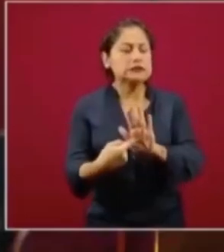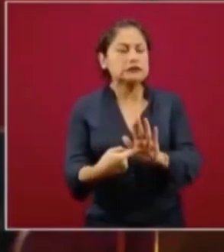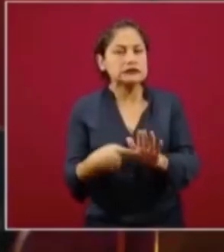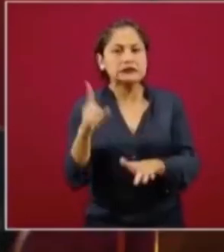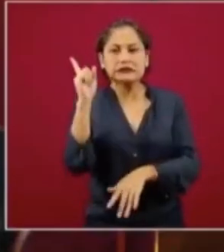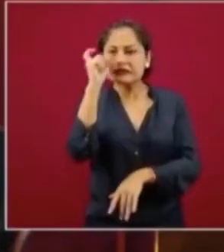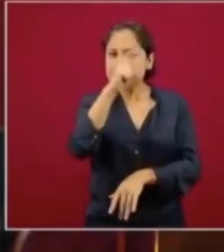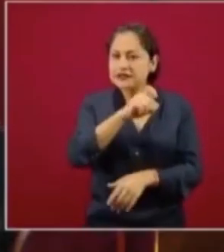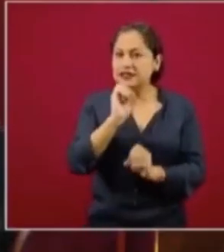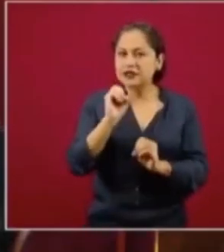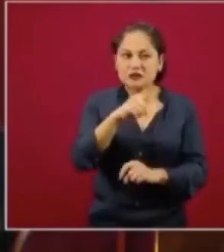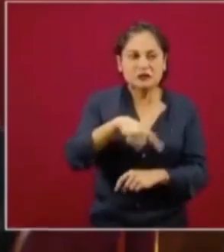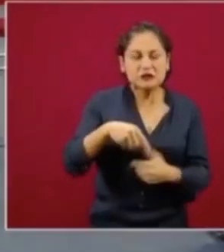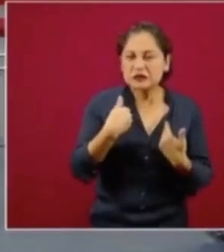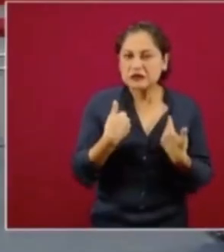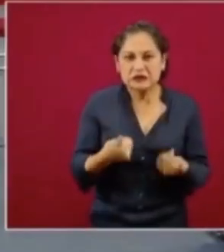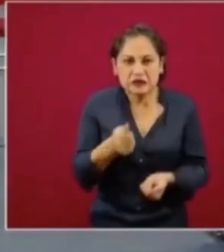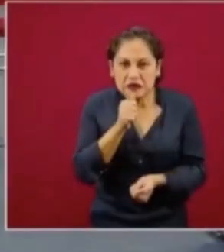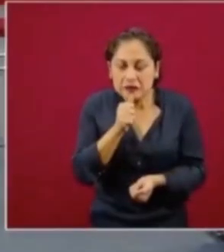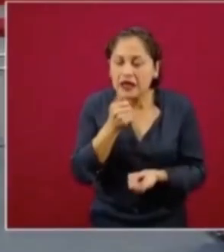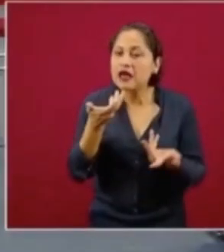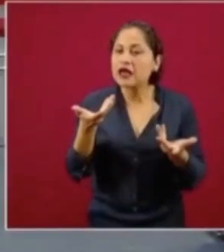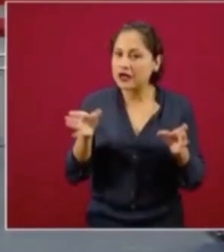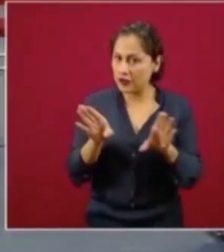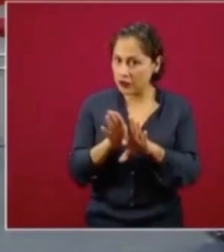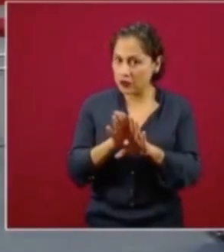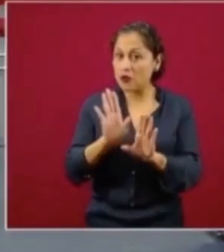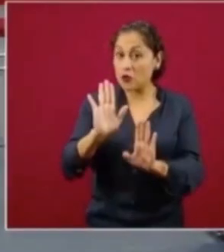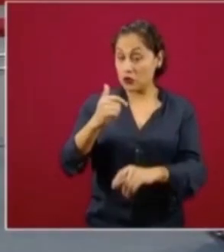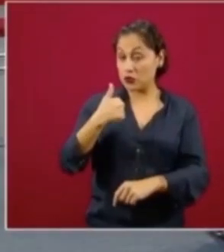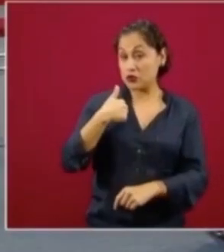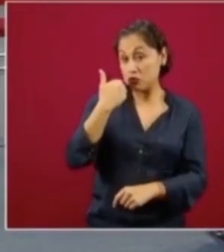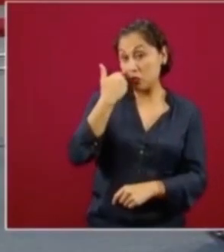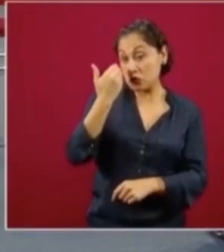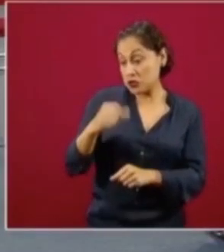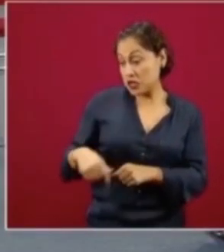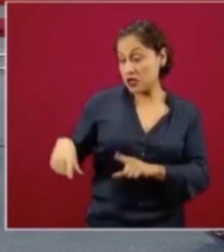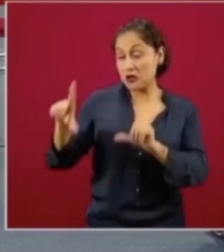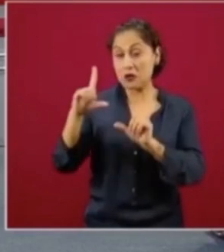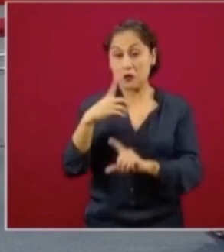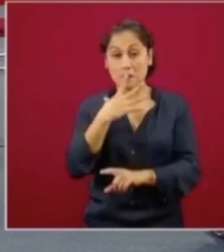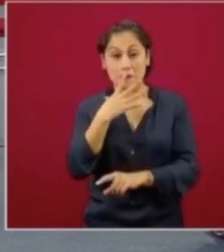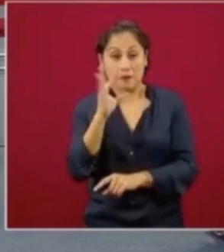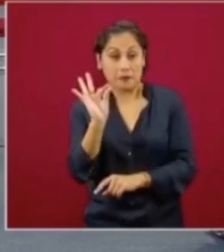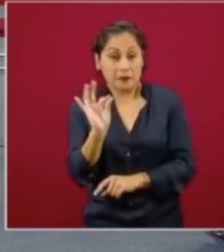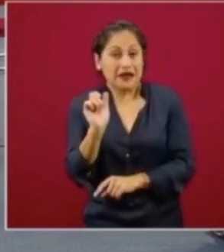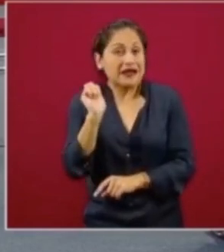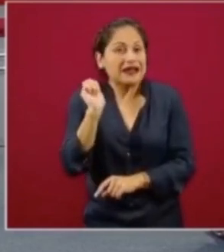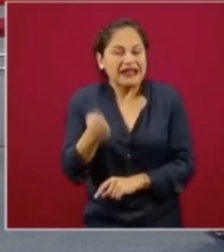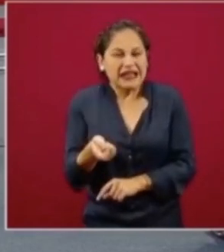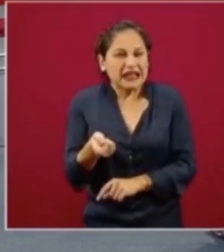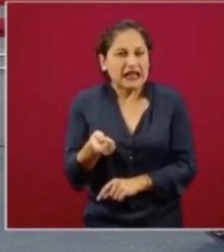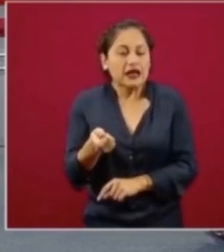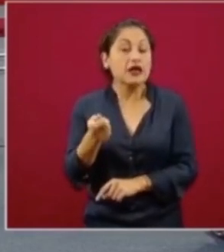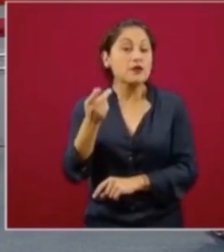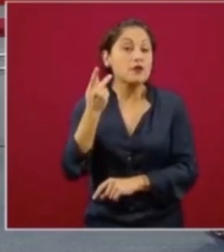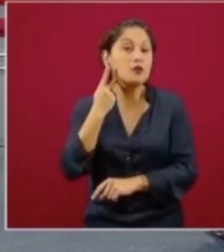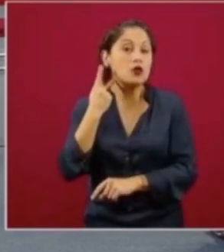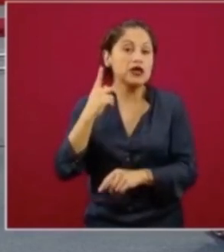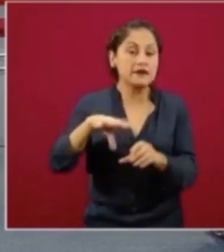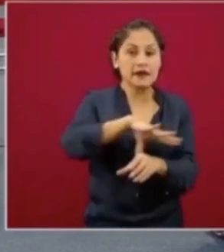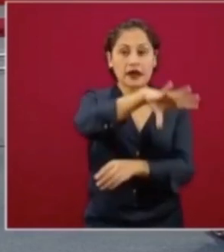Y en este sentido quisiera platicarles con una laminita muy sencilla, que es la política integral.